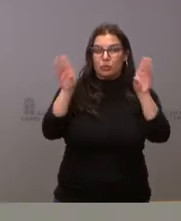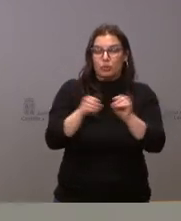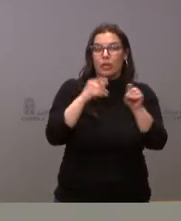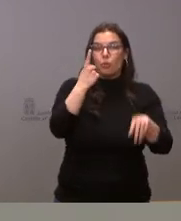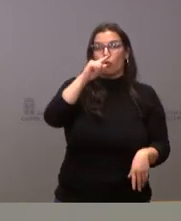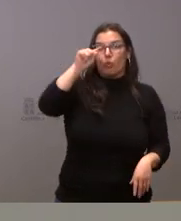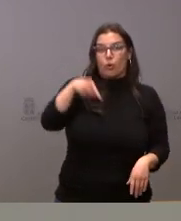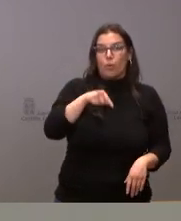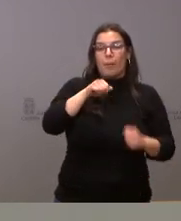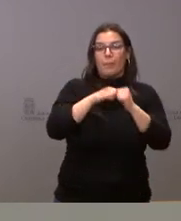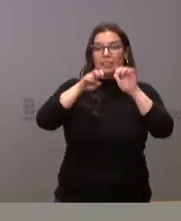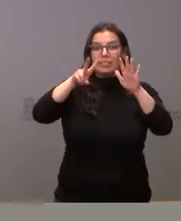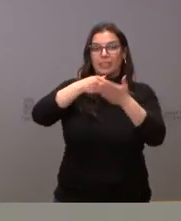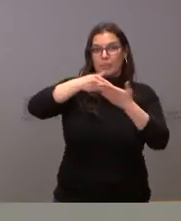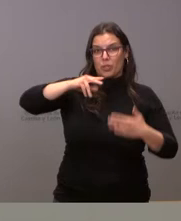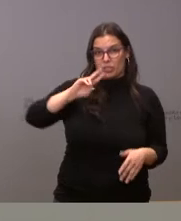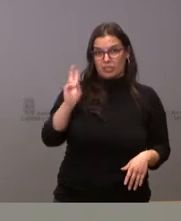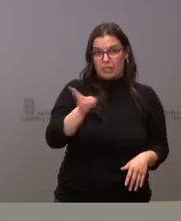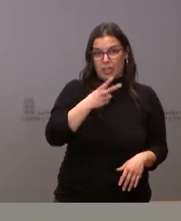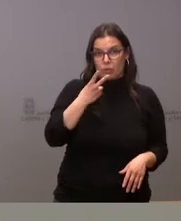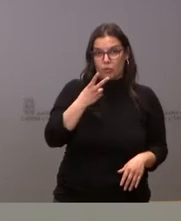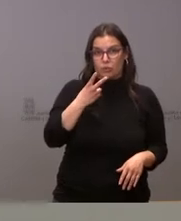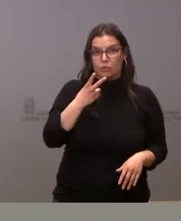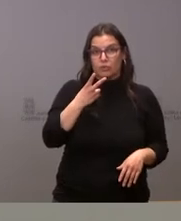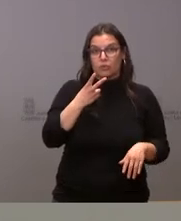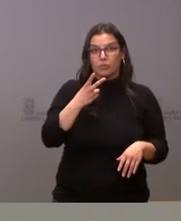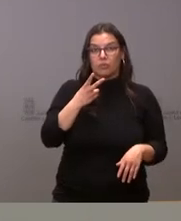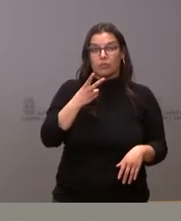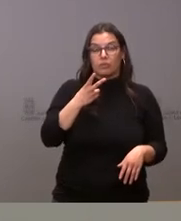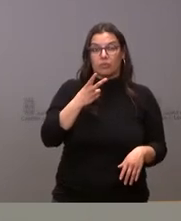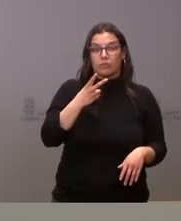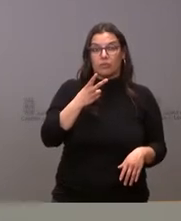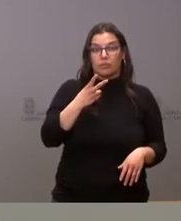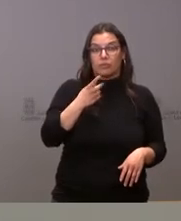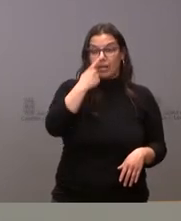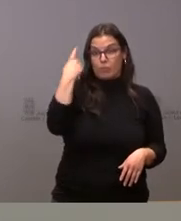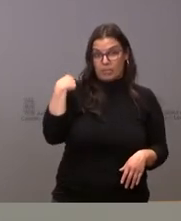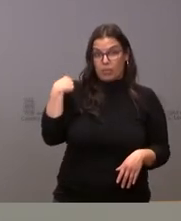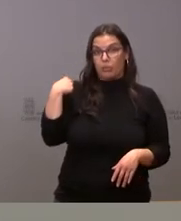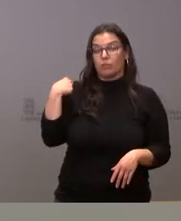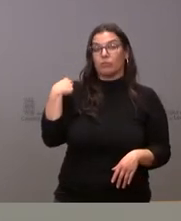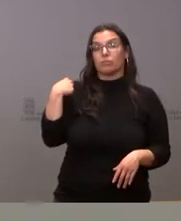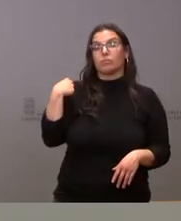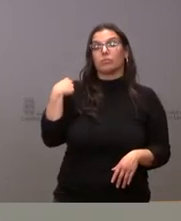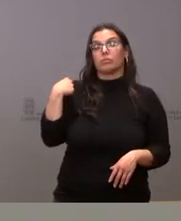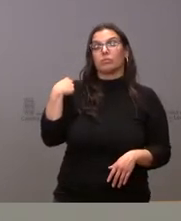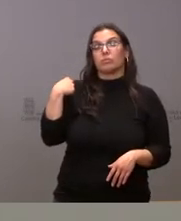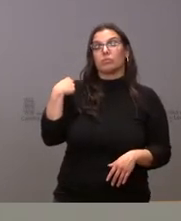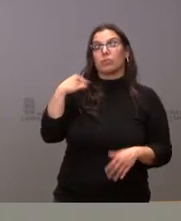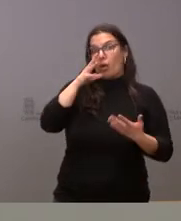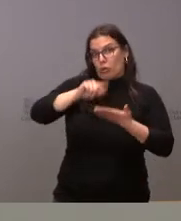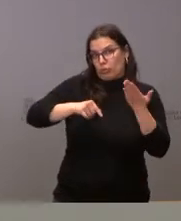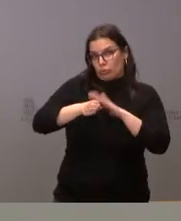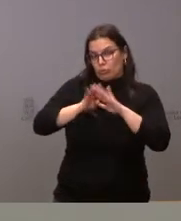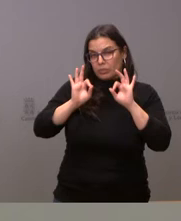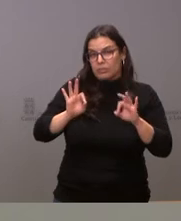,27 millones de euros. El del ejercicio vigente, el año 21, el del contrato vigente actualmente, eran